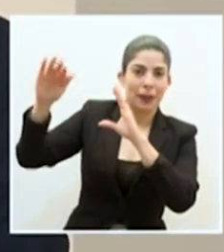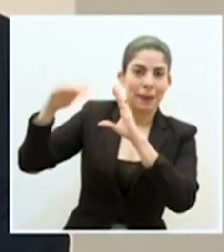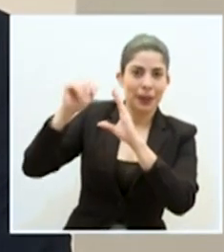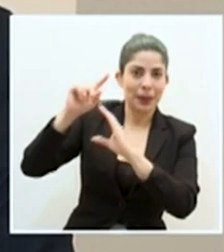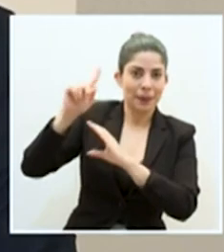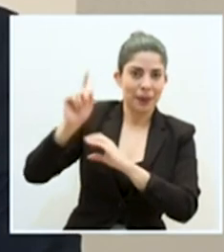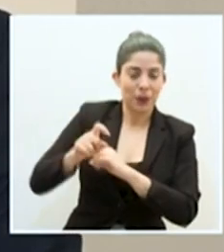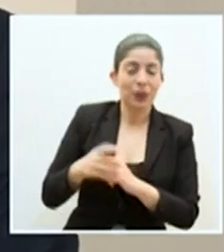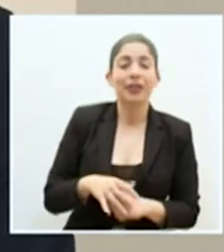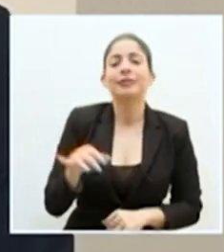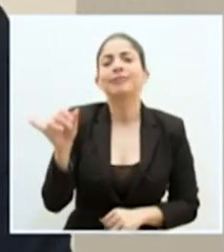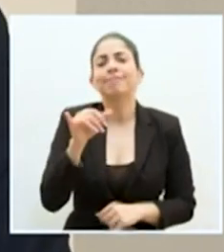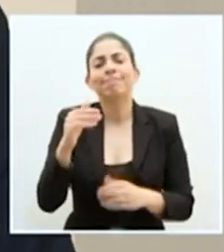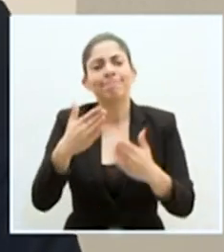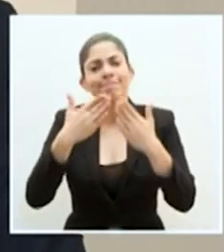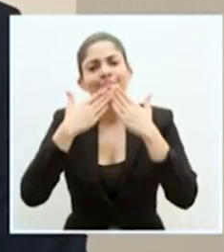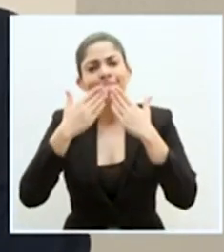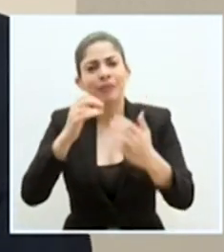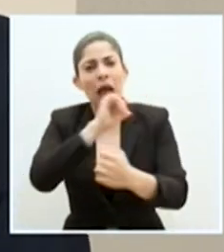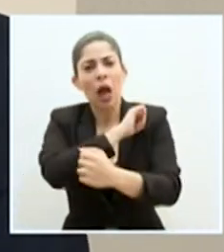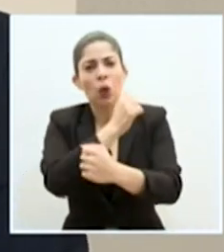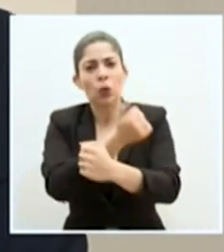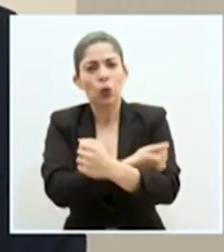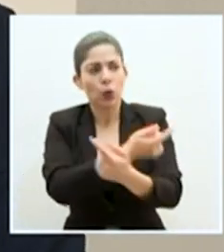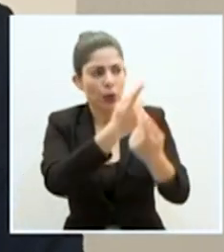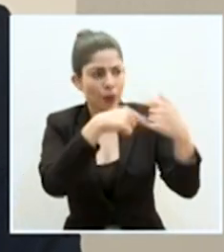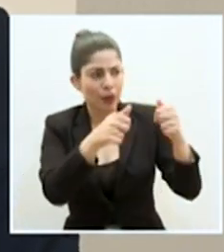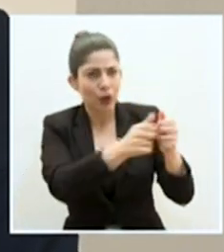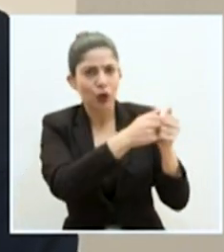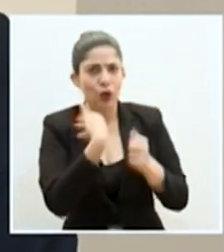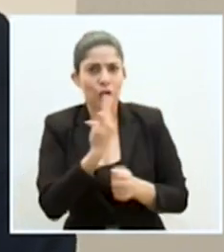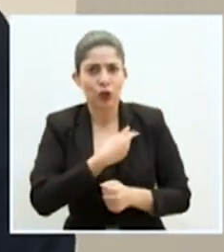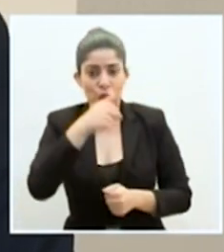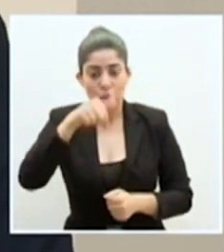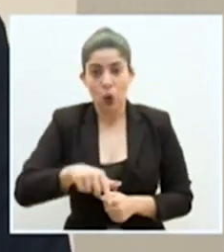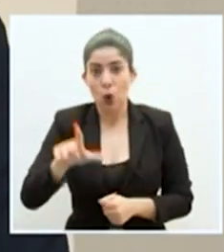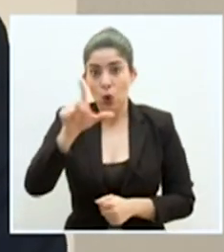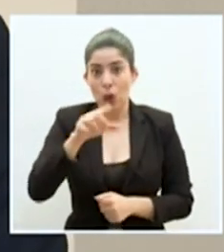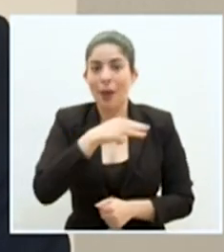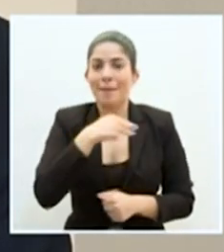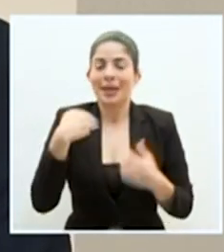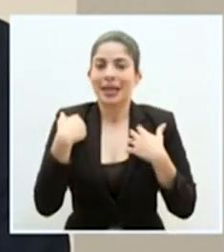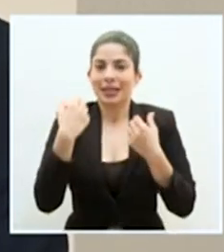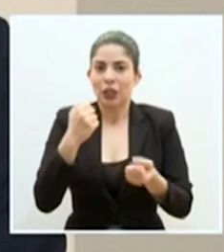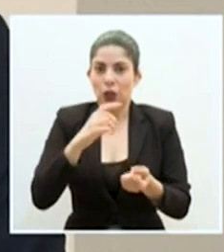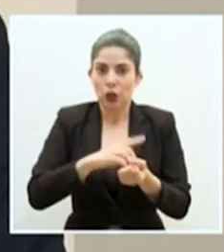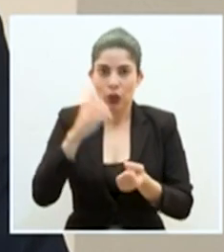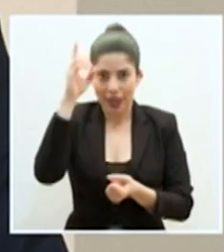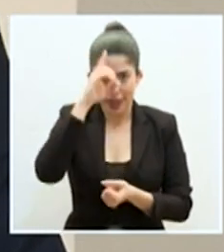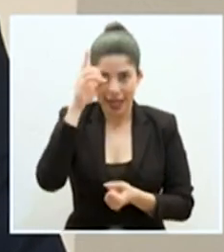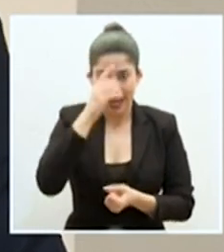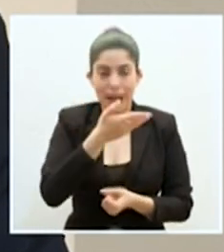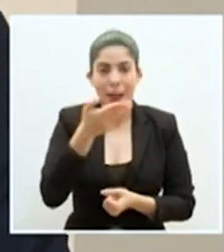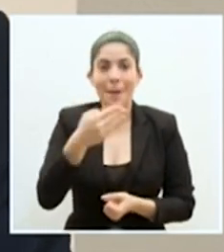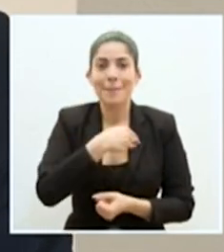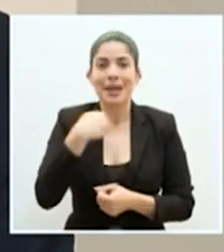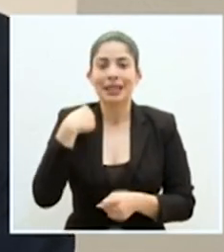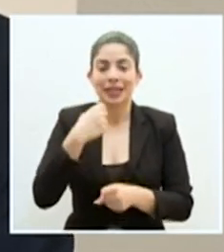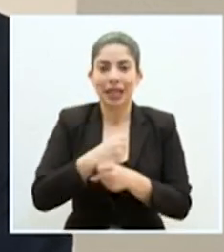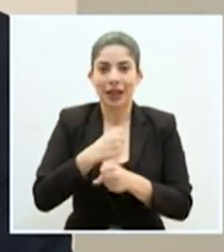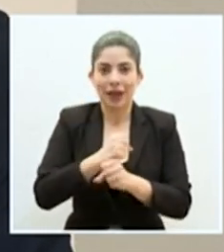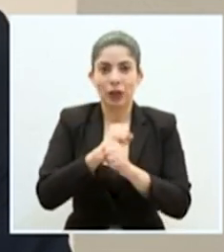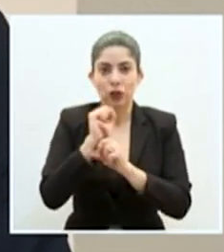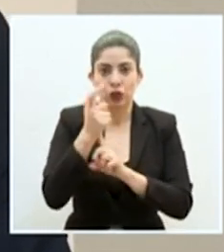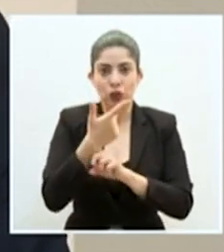manera remota. También le agradecemos a las autoridades que nos acompañaron este lunes, el ministro de Salud, del doctor Daniel Salas, la ministra de Trabajo y